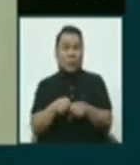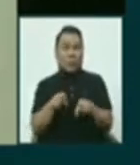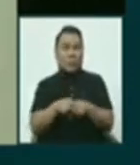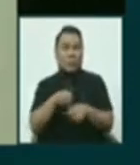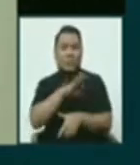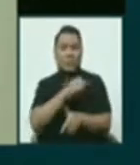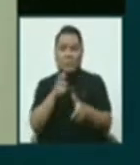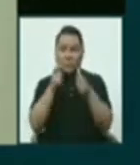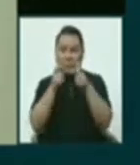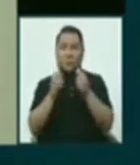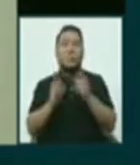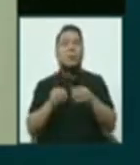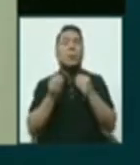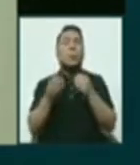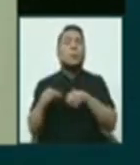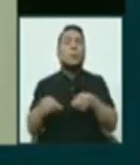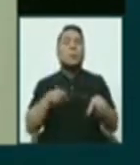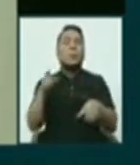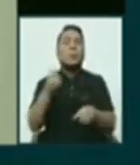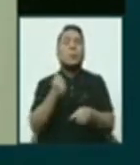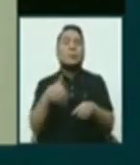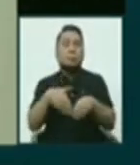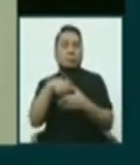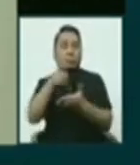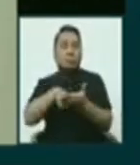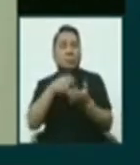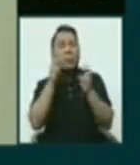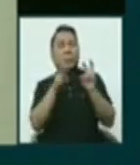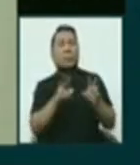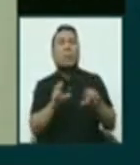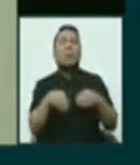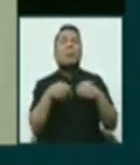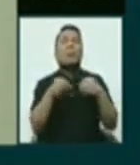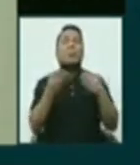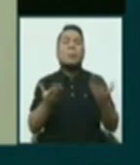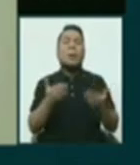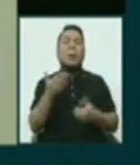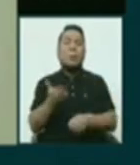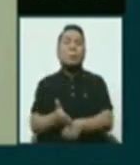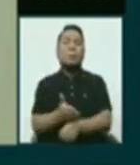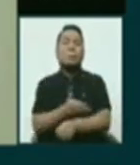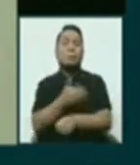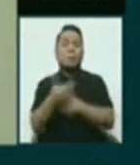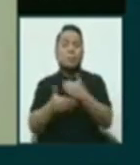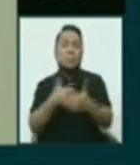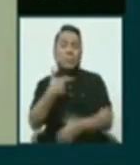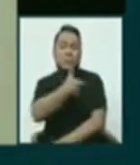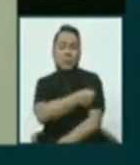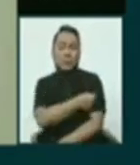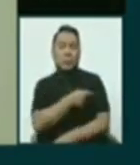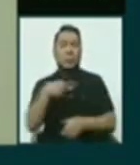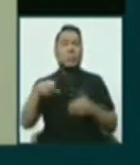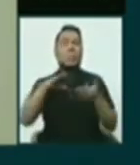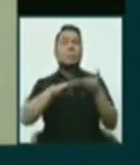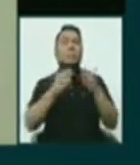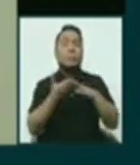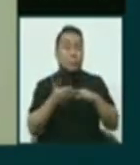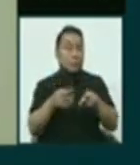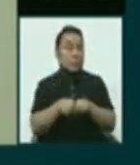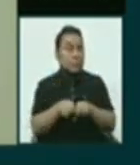qué manera es lo que ellos hacen su trato, cómo es lo que va a proceder la vacuna a la población.